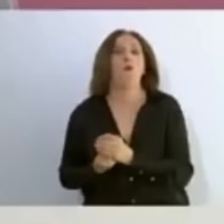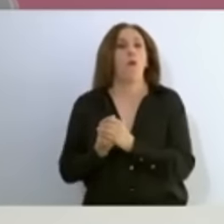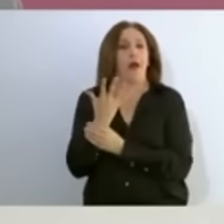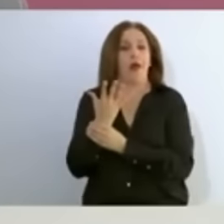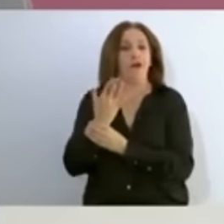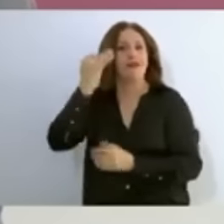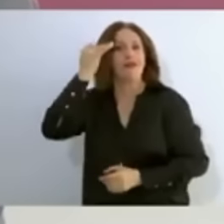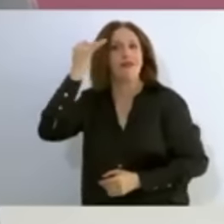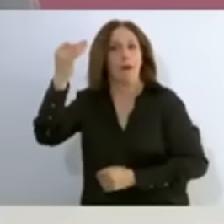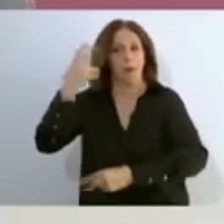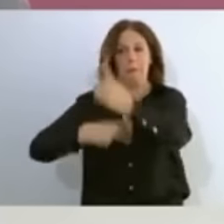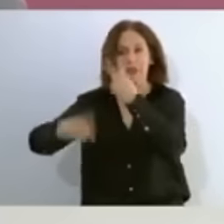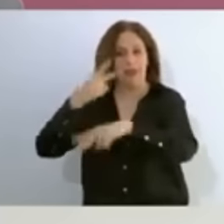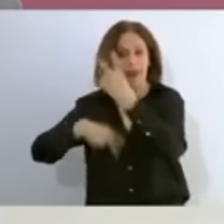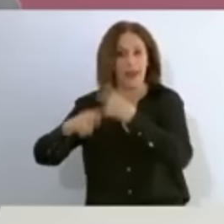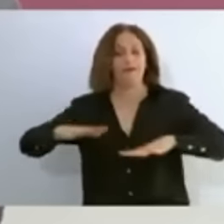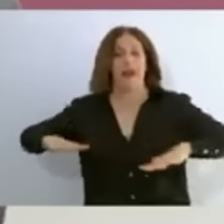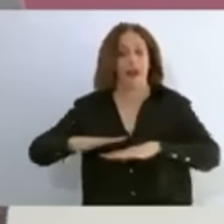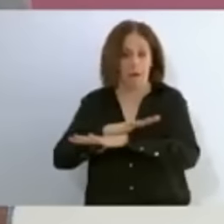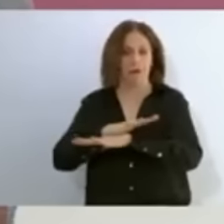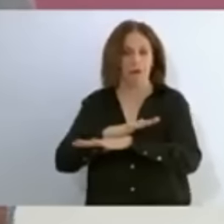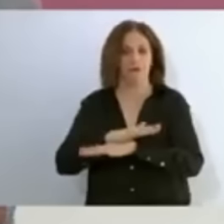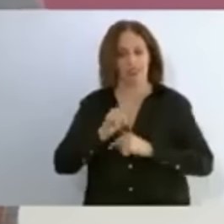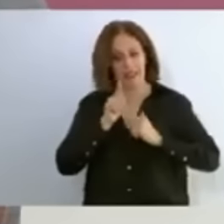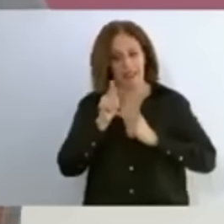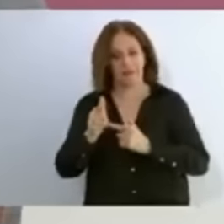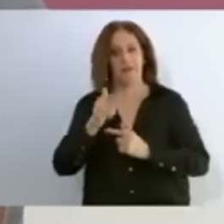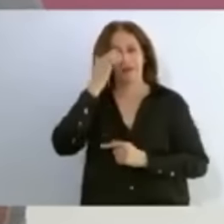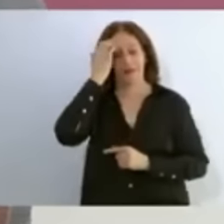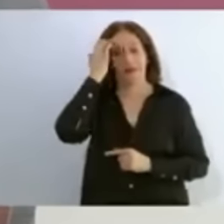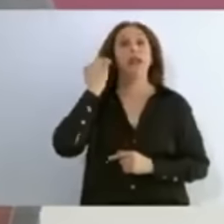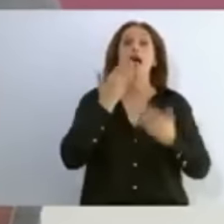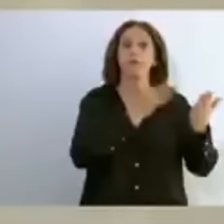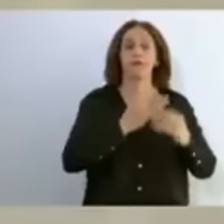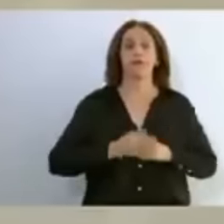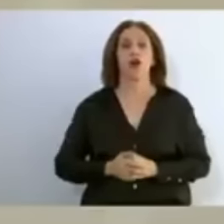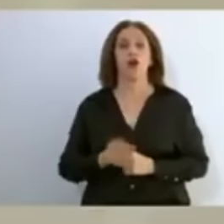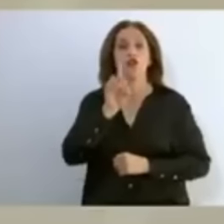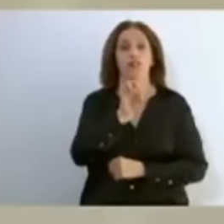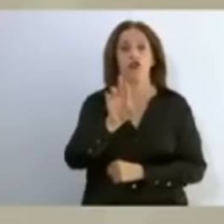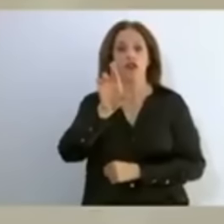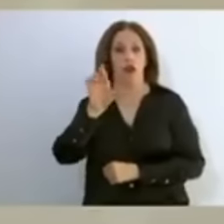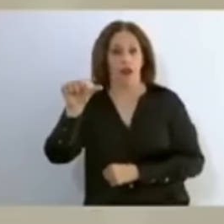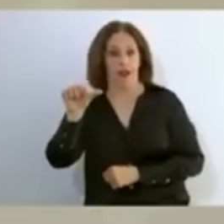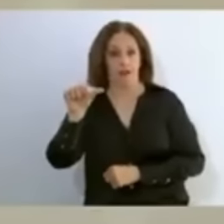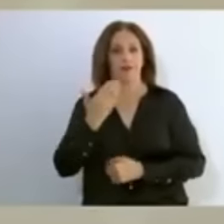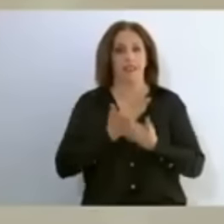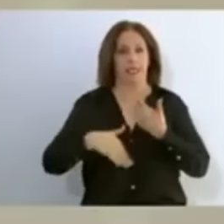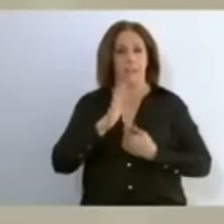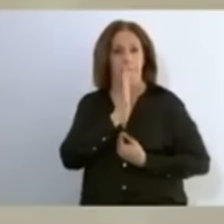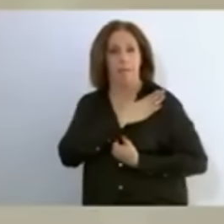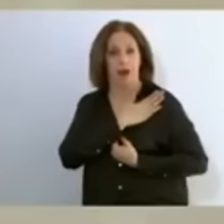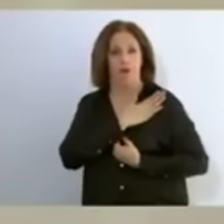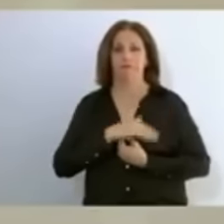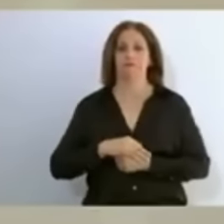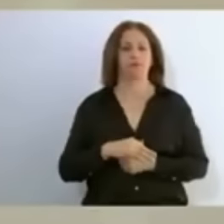continuidad con cambio. Como dice el presidente, la doctora Claudia Sheinbaum es lo mejor que le pudo haber pasado a México